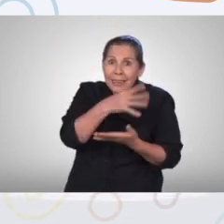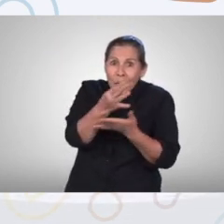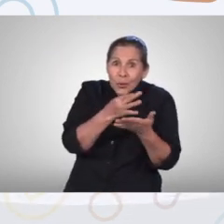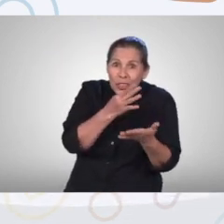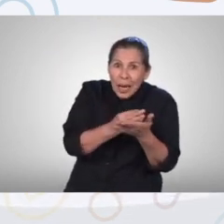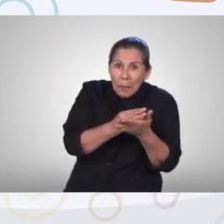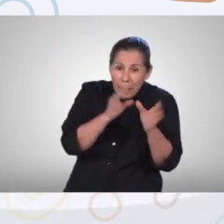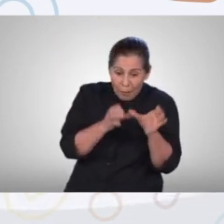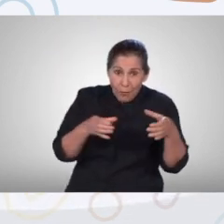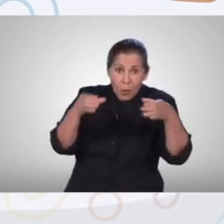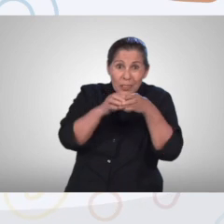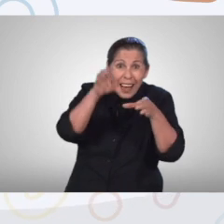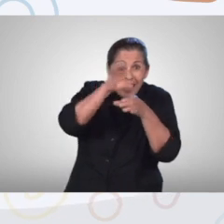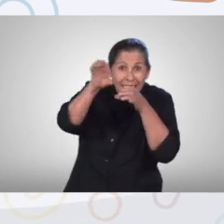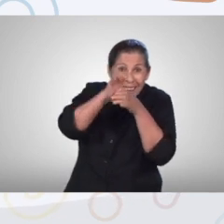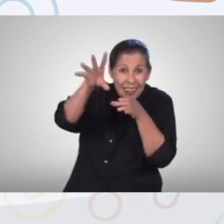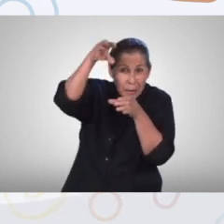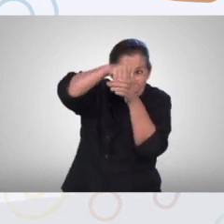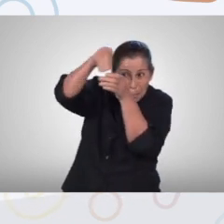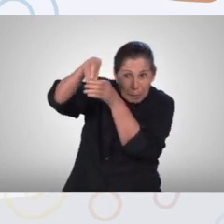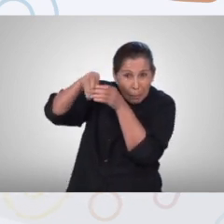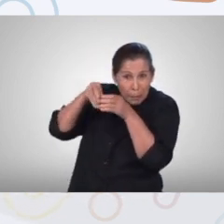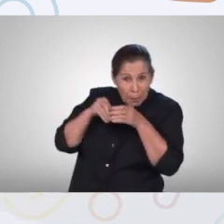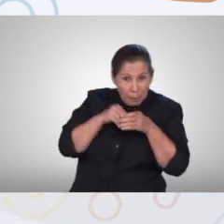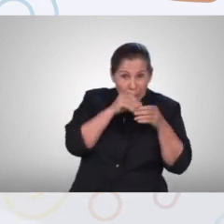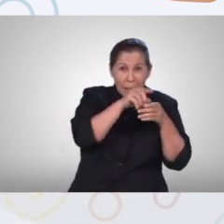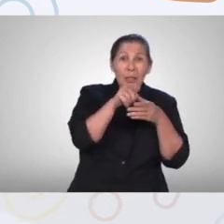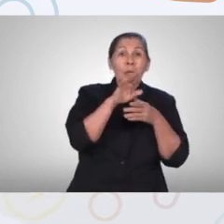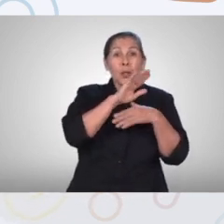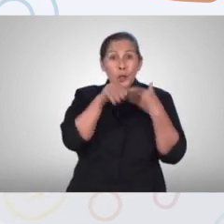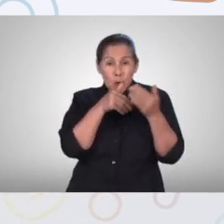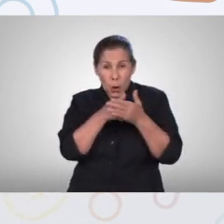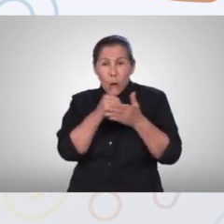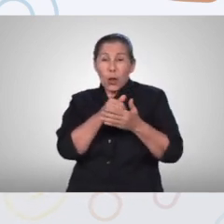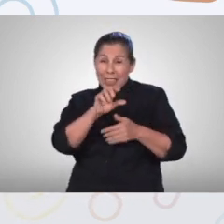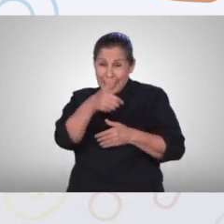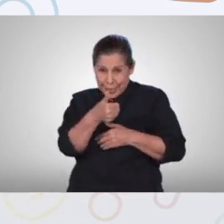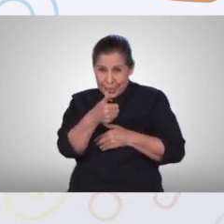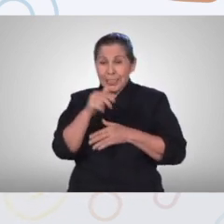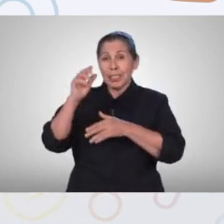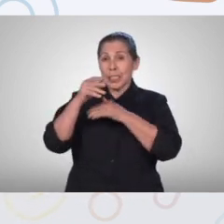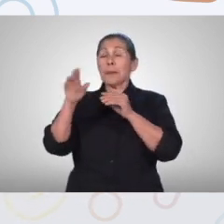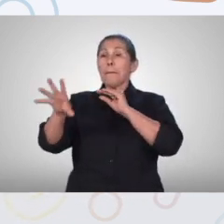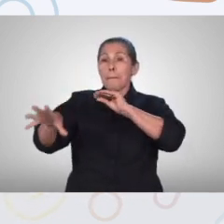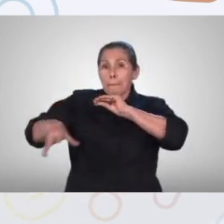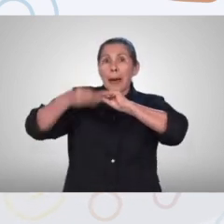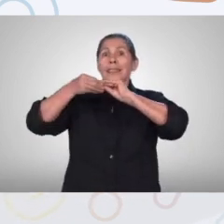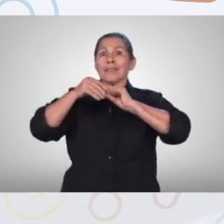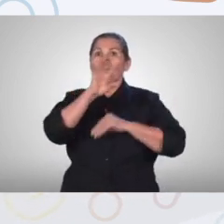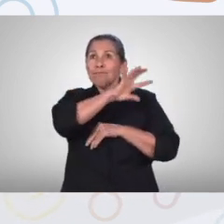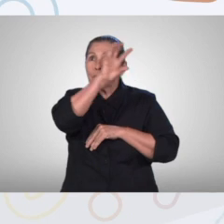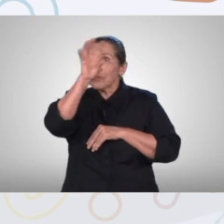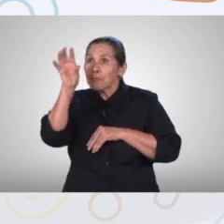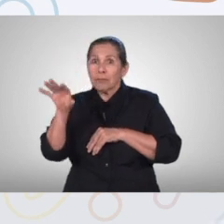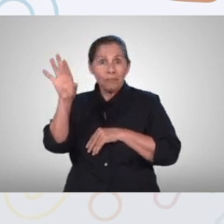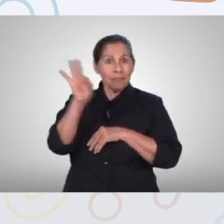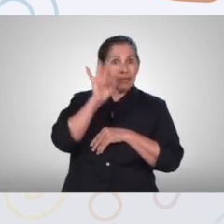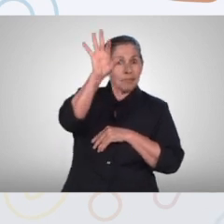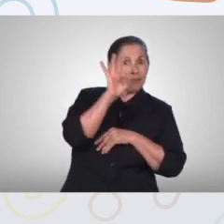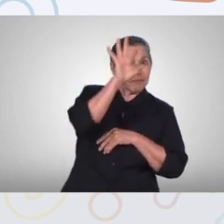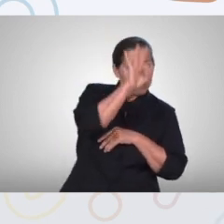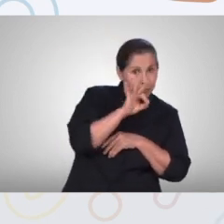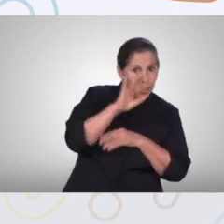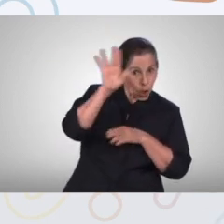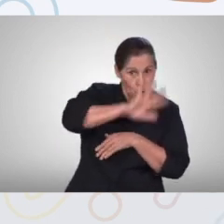universitaria y uno por cada centro universitario a nivel nacional por lo que si eres estudiante de reciente ingreso es necesario que